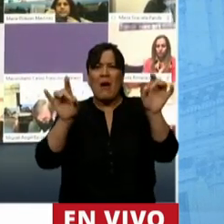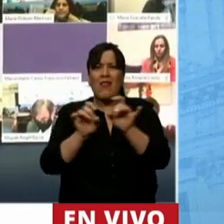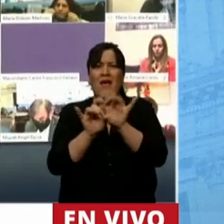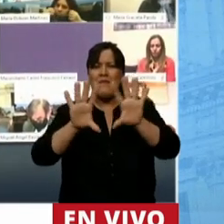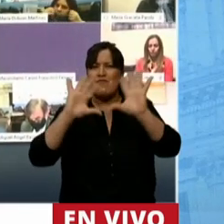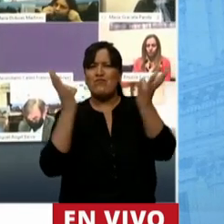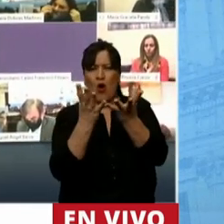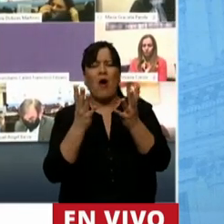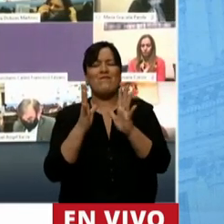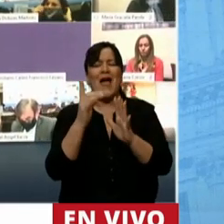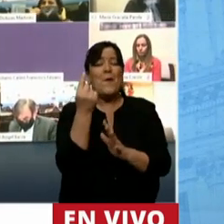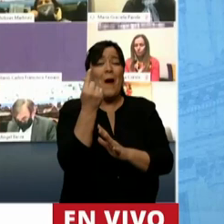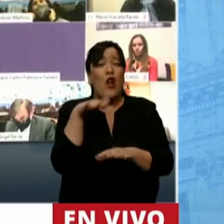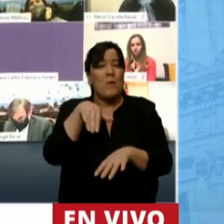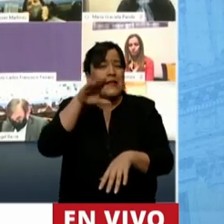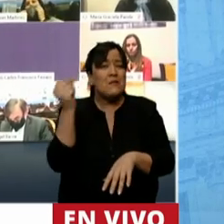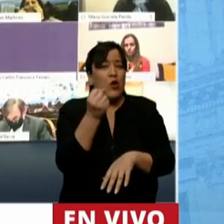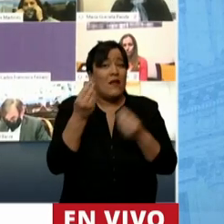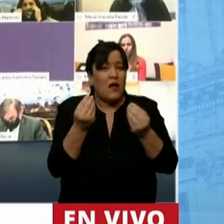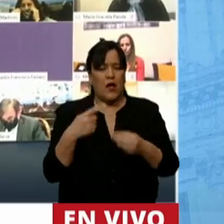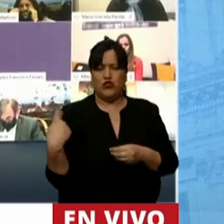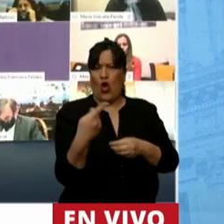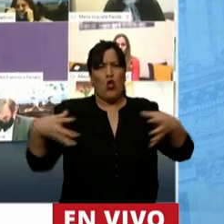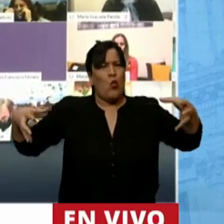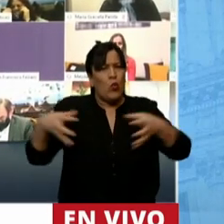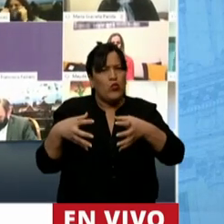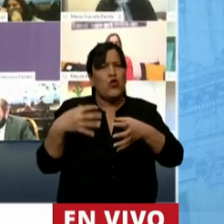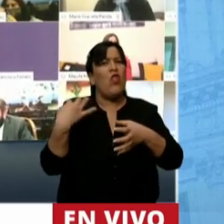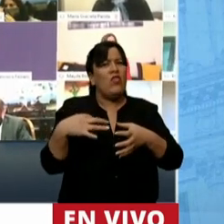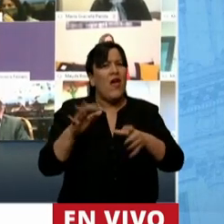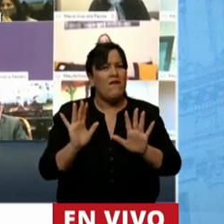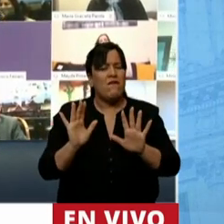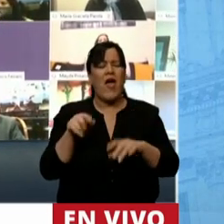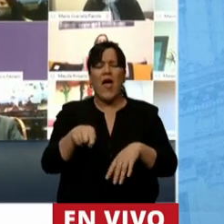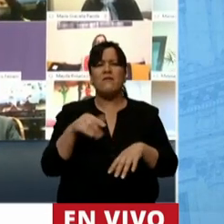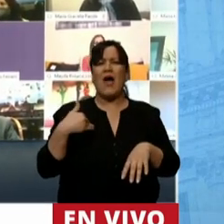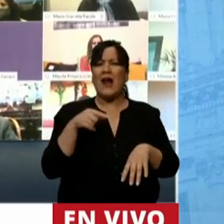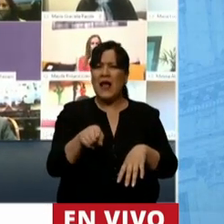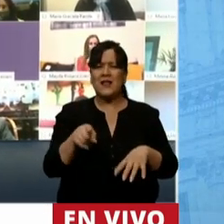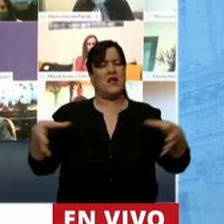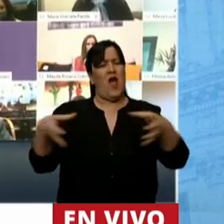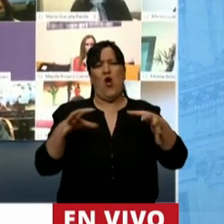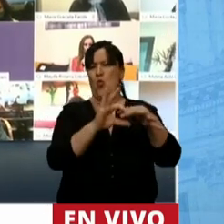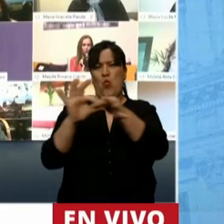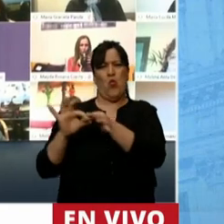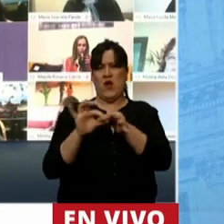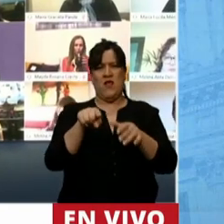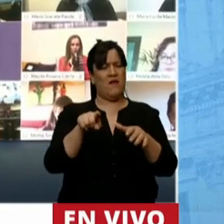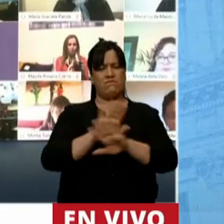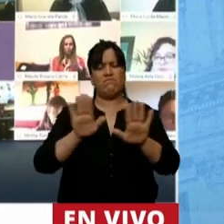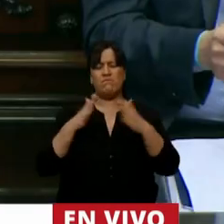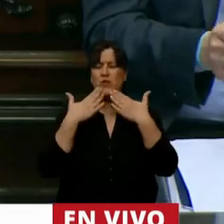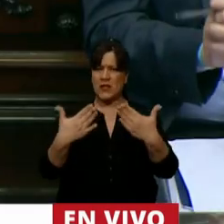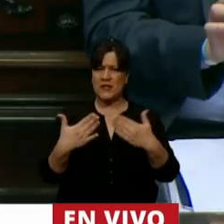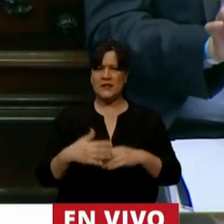el valor sin duda es que nosotros tenemos que transitar con una Argentina unida muchas gracias